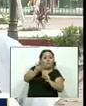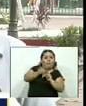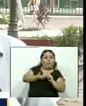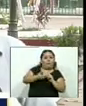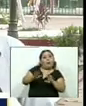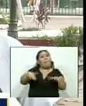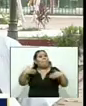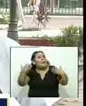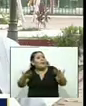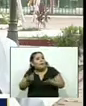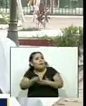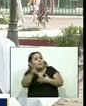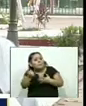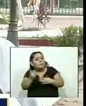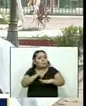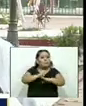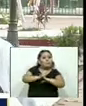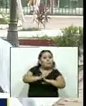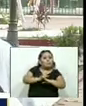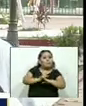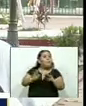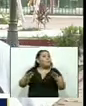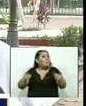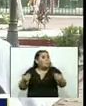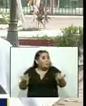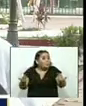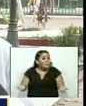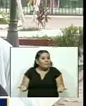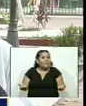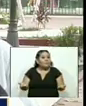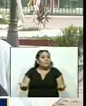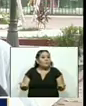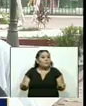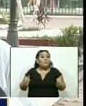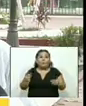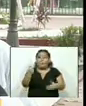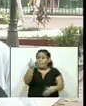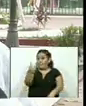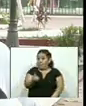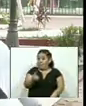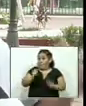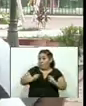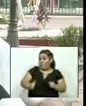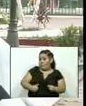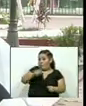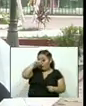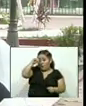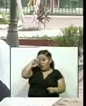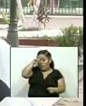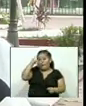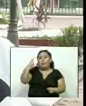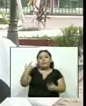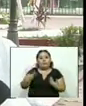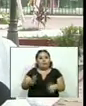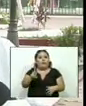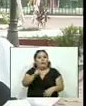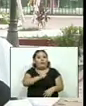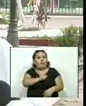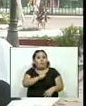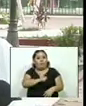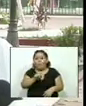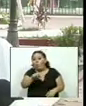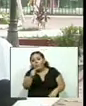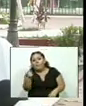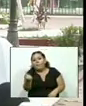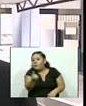¿y para qué lo quitaron? Porque lo que pasa es que los funcionarios tenemos responsabilidades que no tiene la